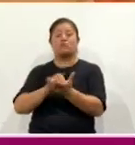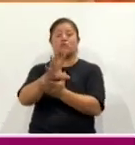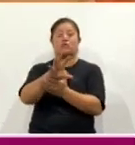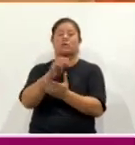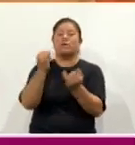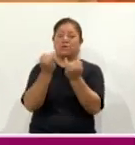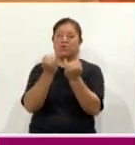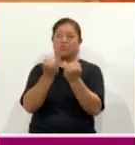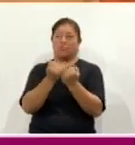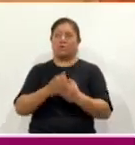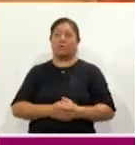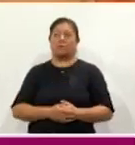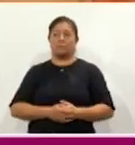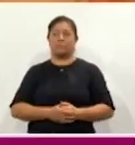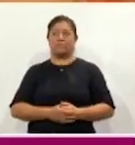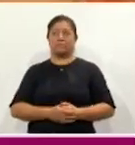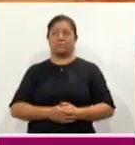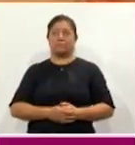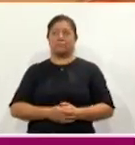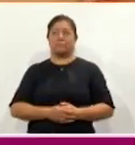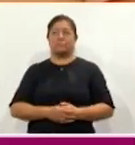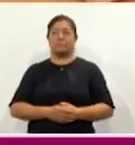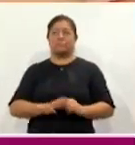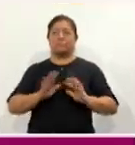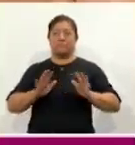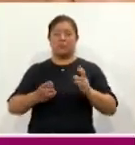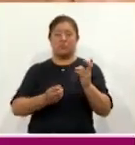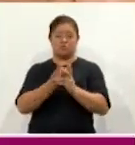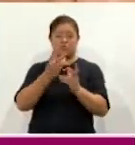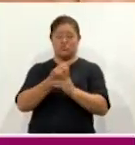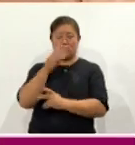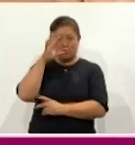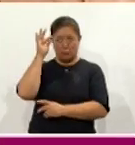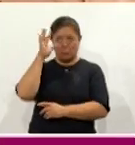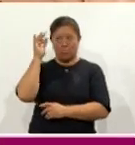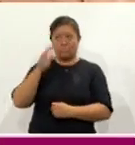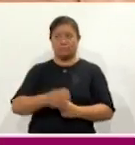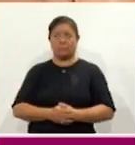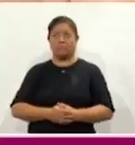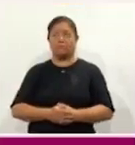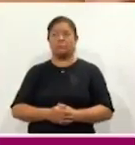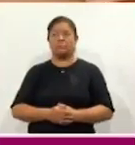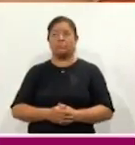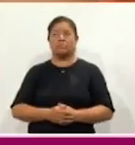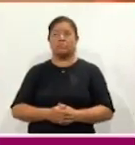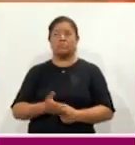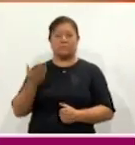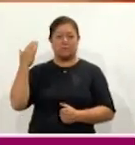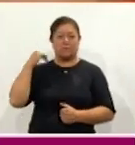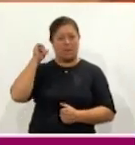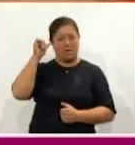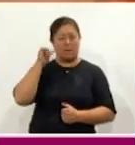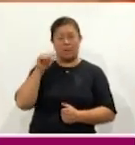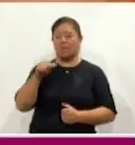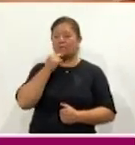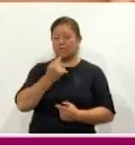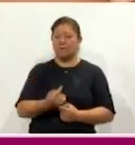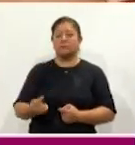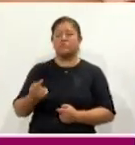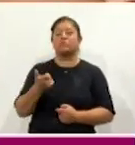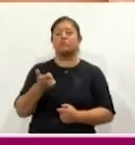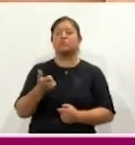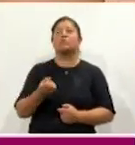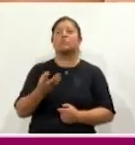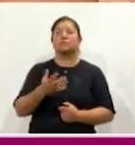Es dentro de lo que viene en el proyecto nuevo ya de la Corazit. Ahora en abril, gobernadora. A los niños, ¿en cuánto les sale?